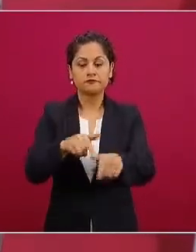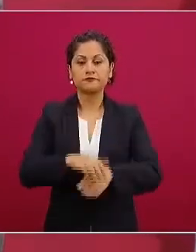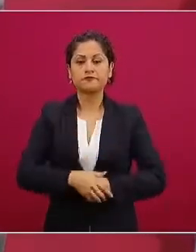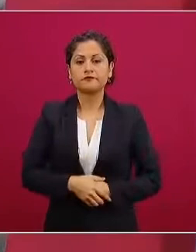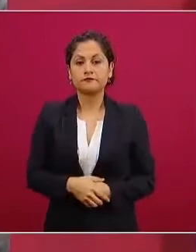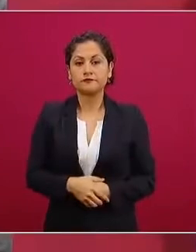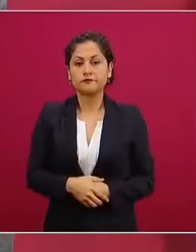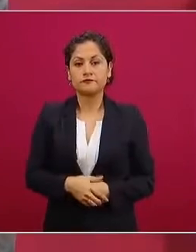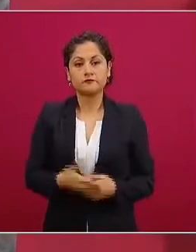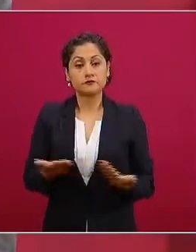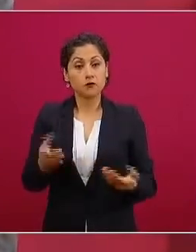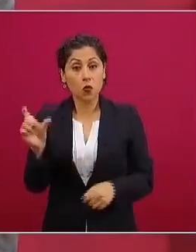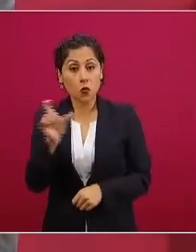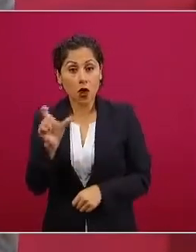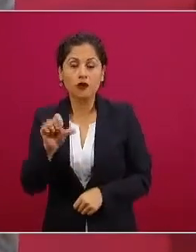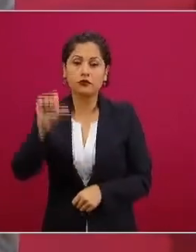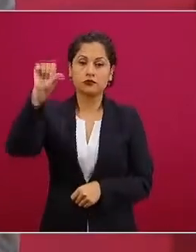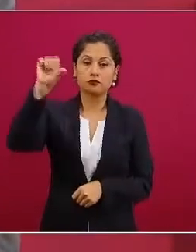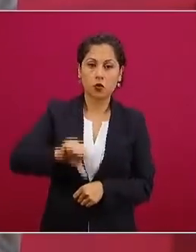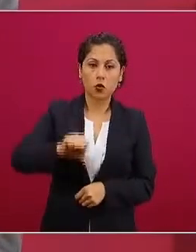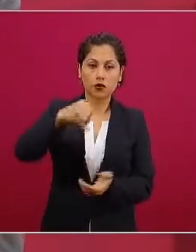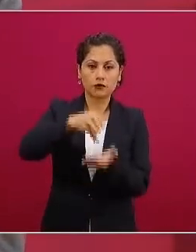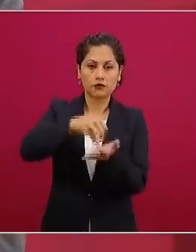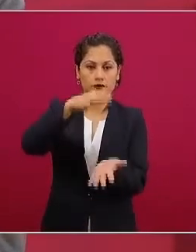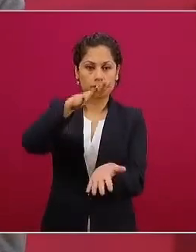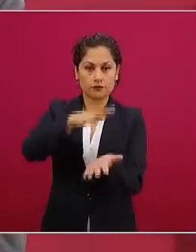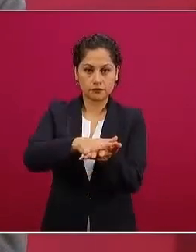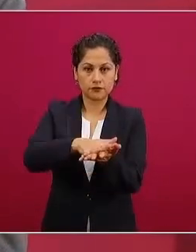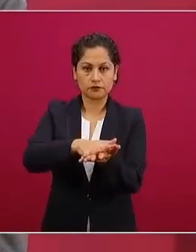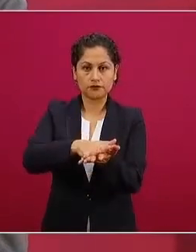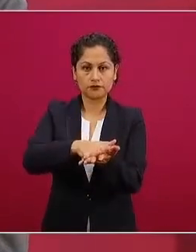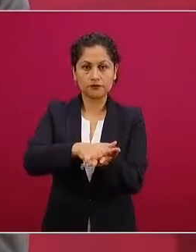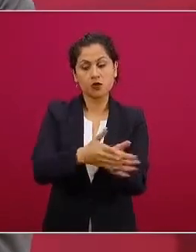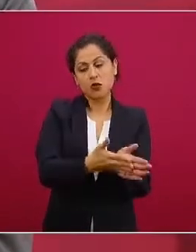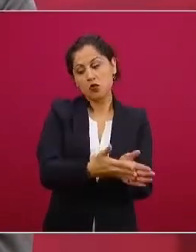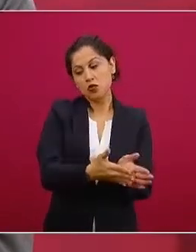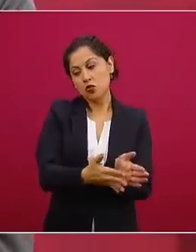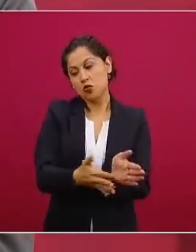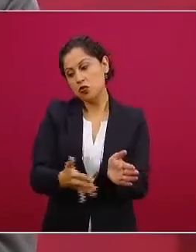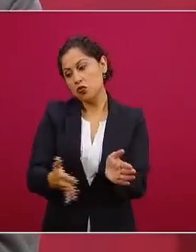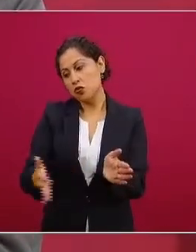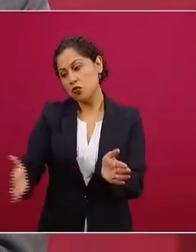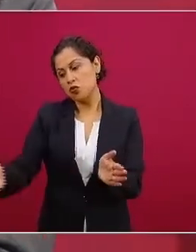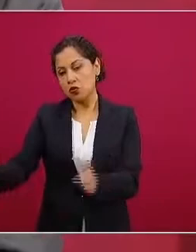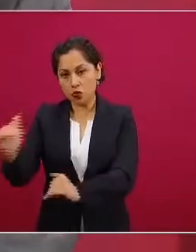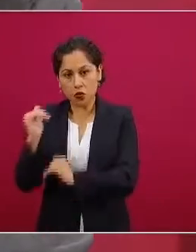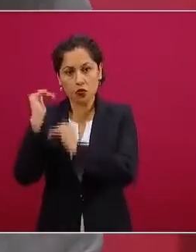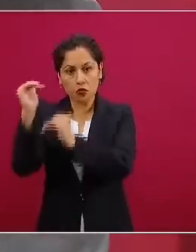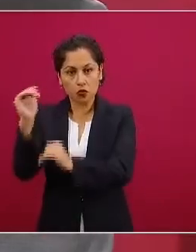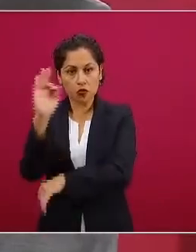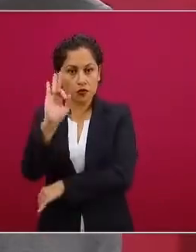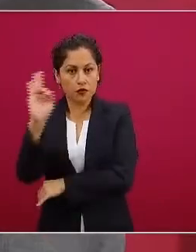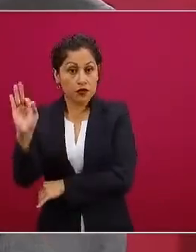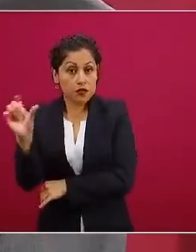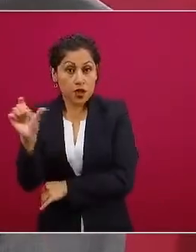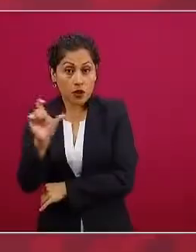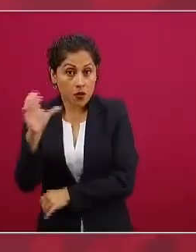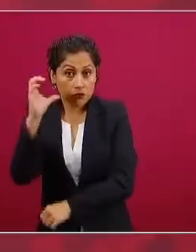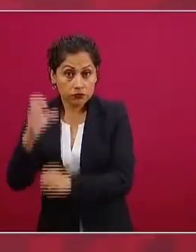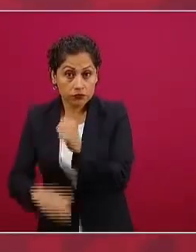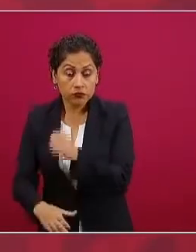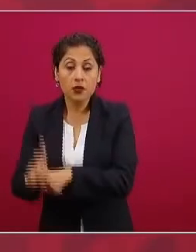es decir, el día de hoy y cesará en su vigencia el 31 de diciembre